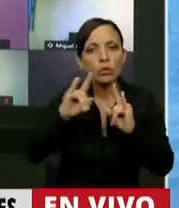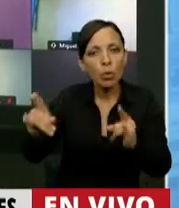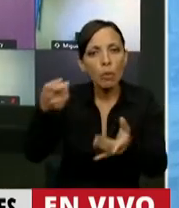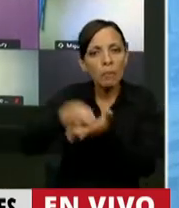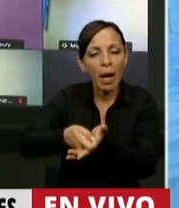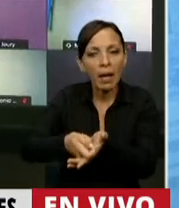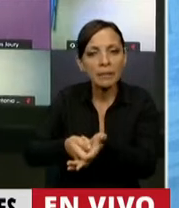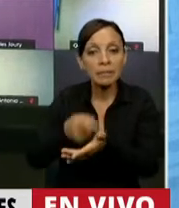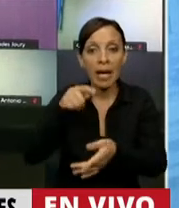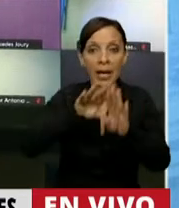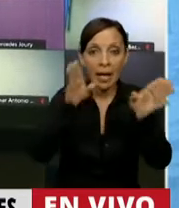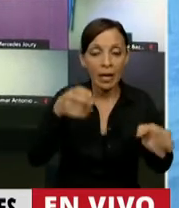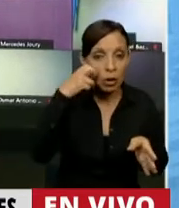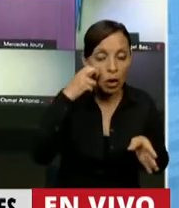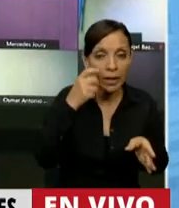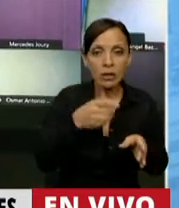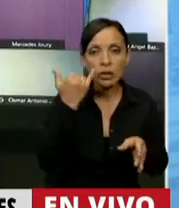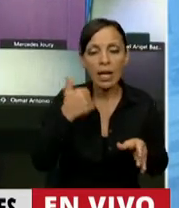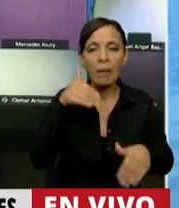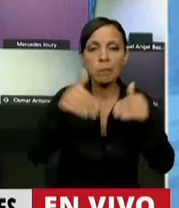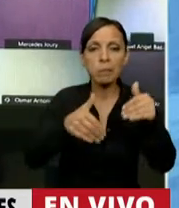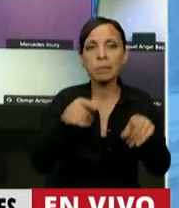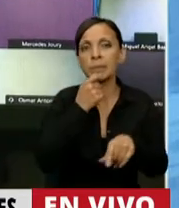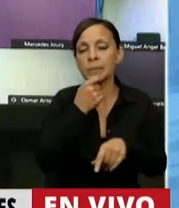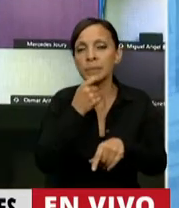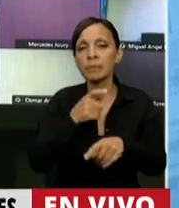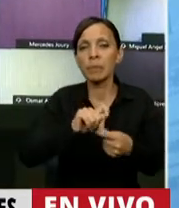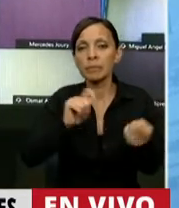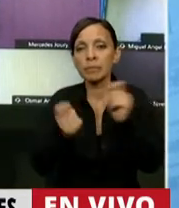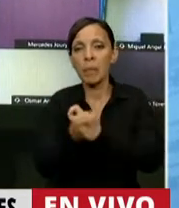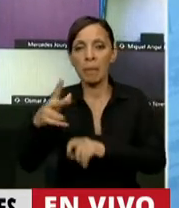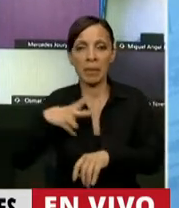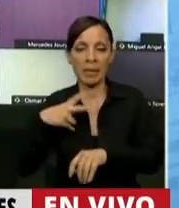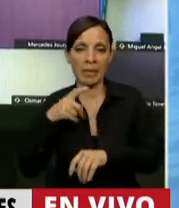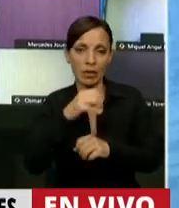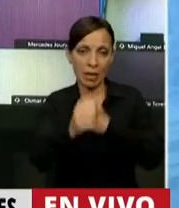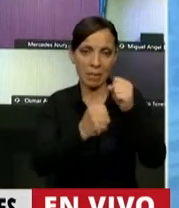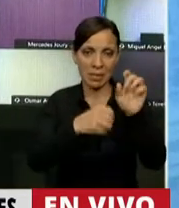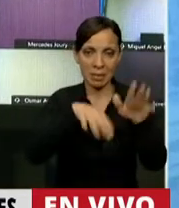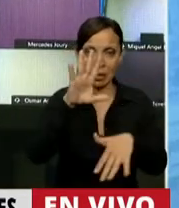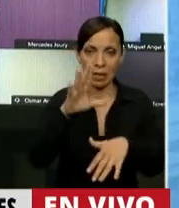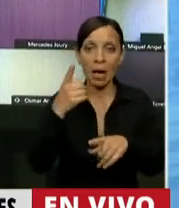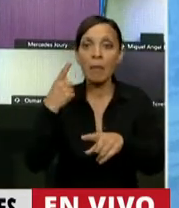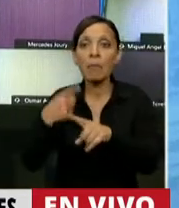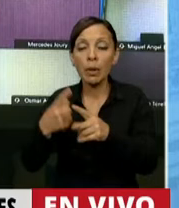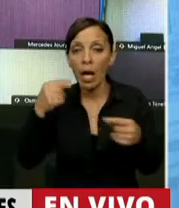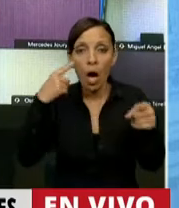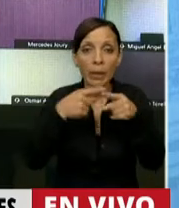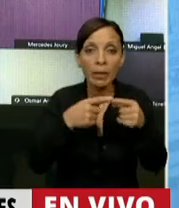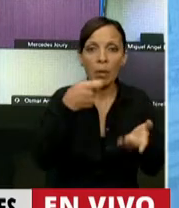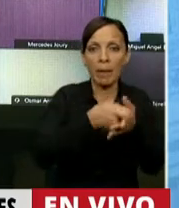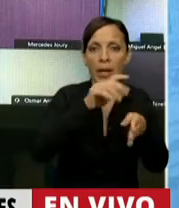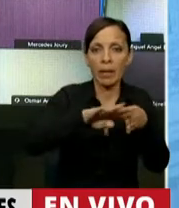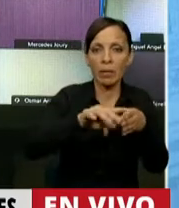escuchado y se han votado cosas como la privatización de todo tipo de empresas del Estado en nombre de pagar la deuda. O acá no se